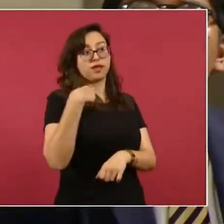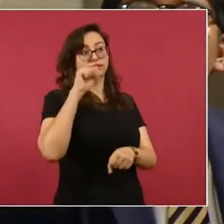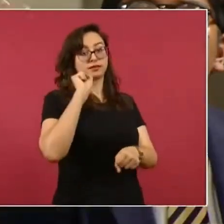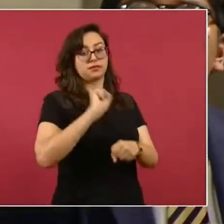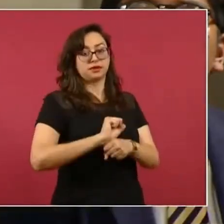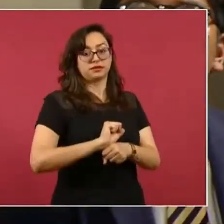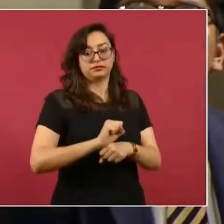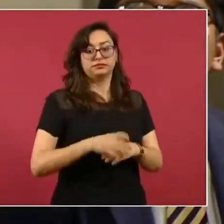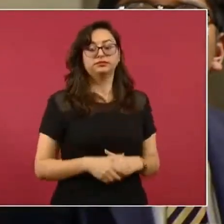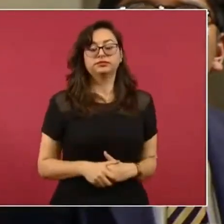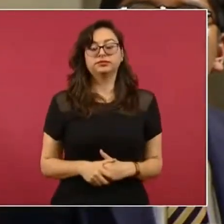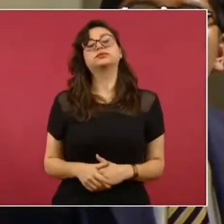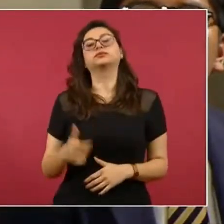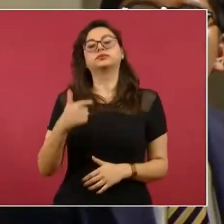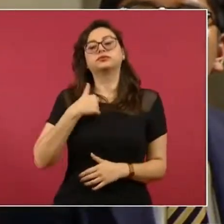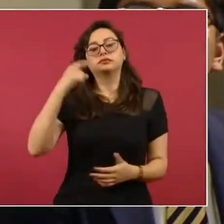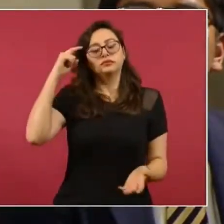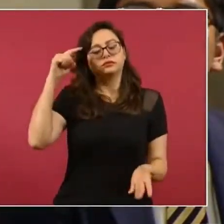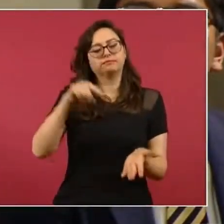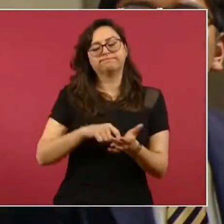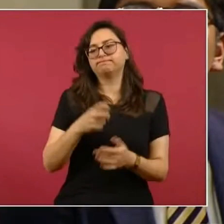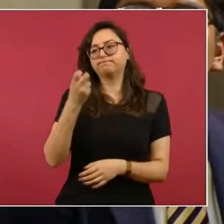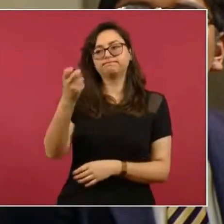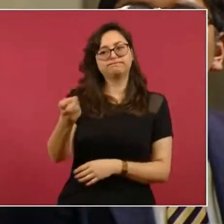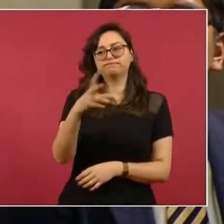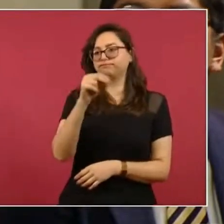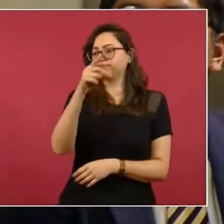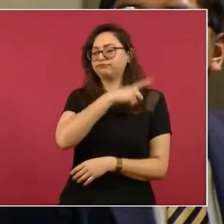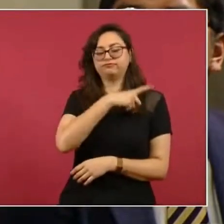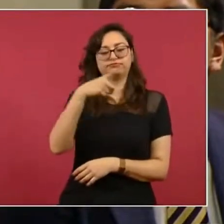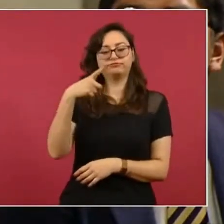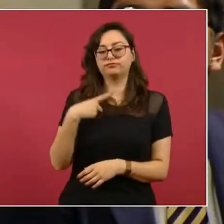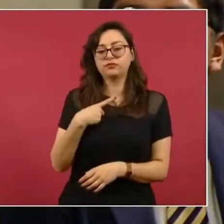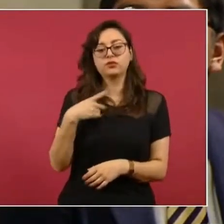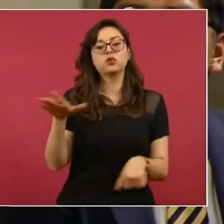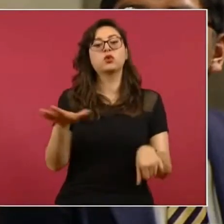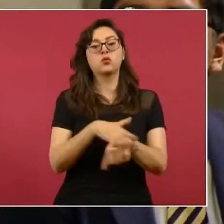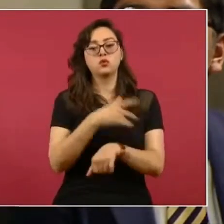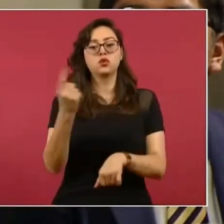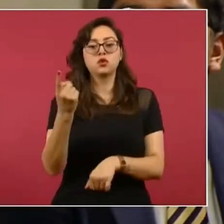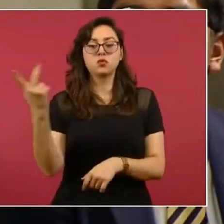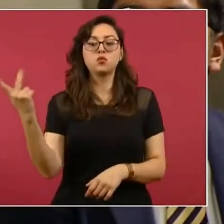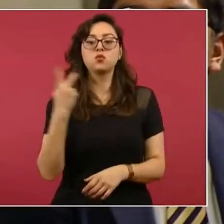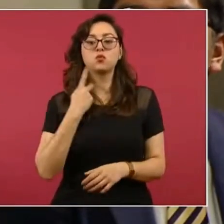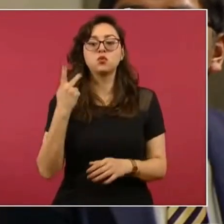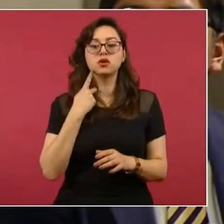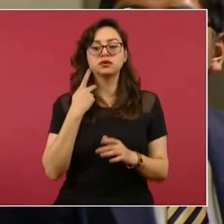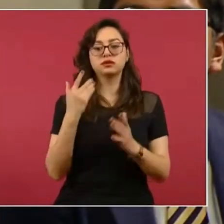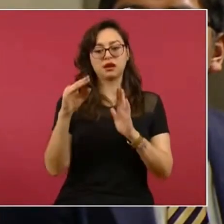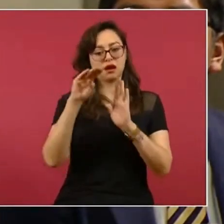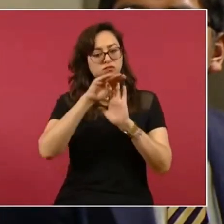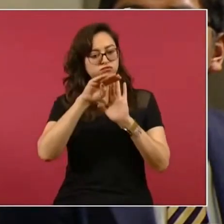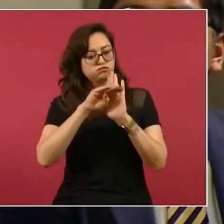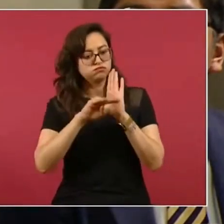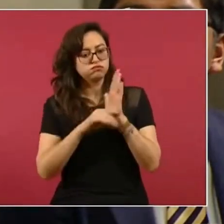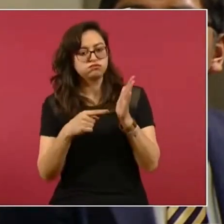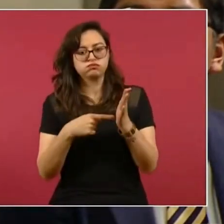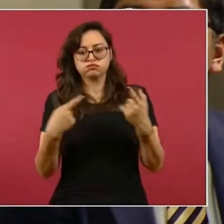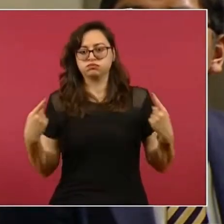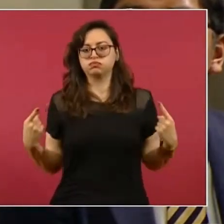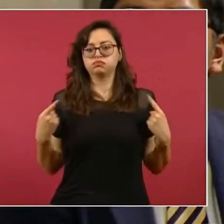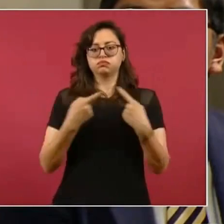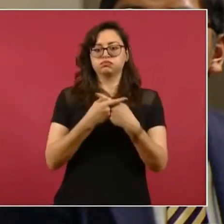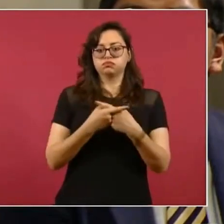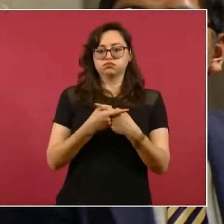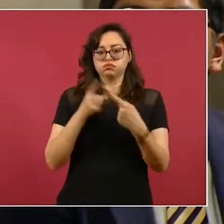me parece que es un caso que no debería de ser porque va contra precisamente las políticas públicas que esperamos. Entonces, es un